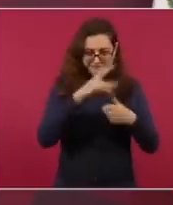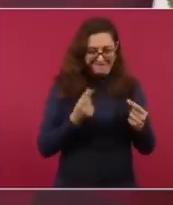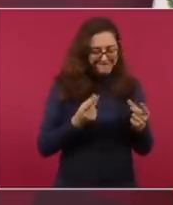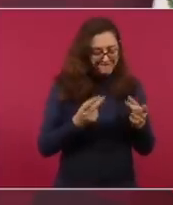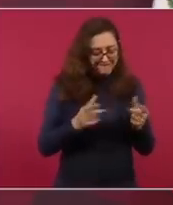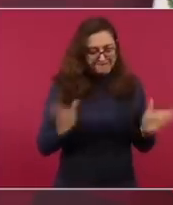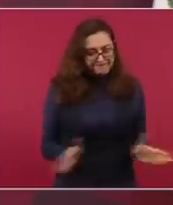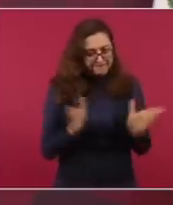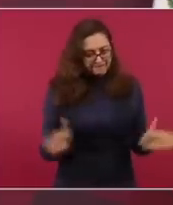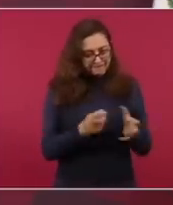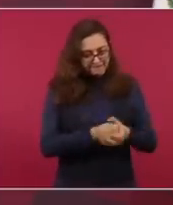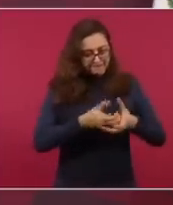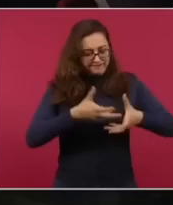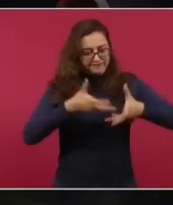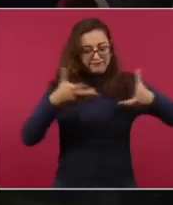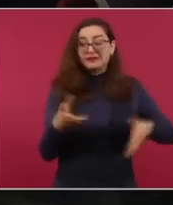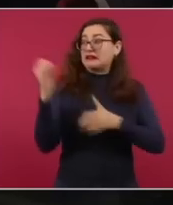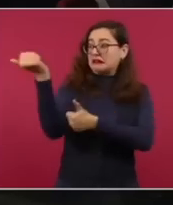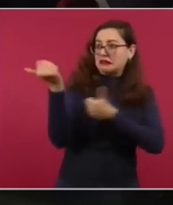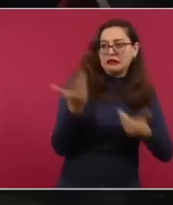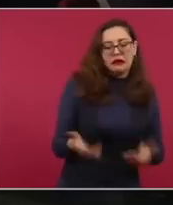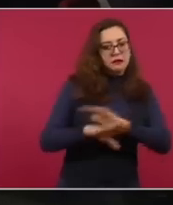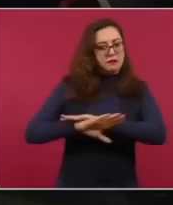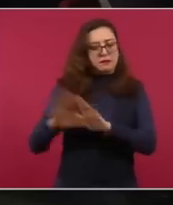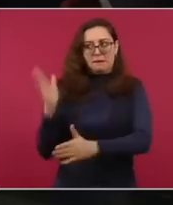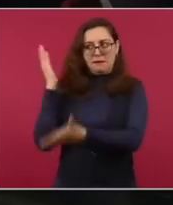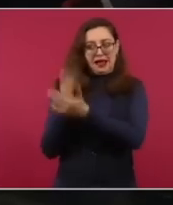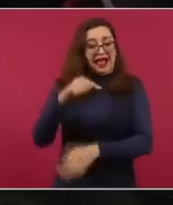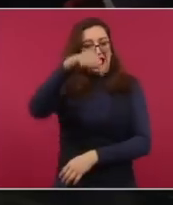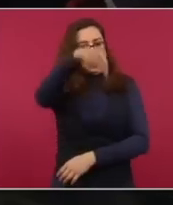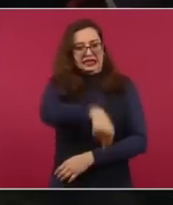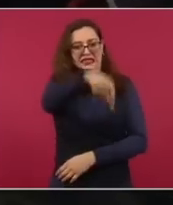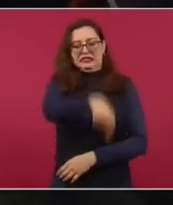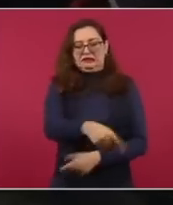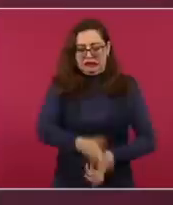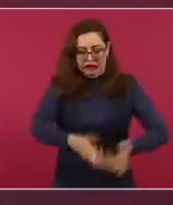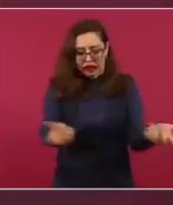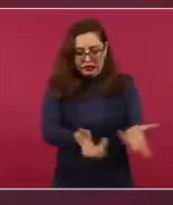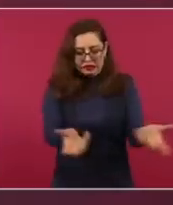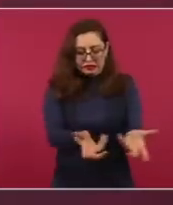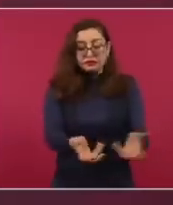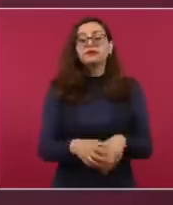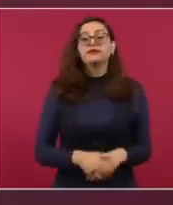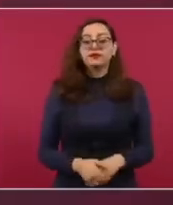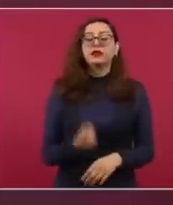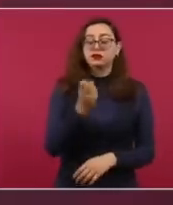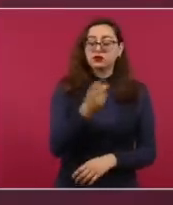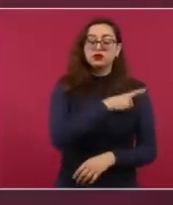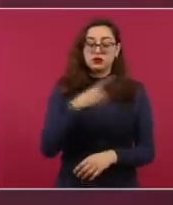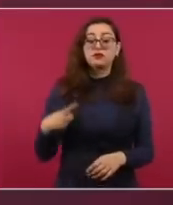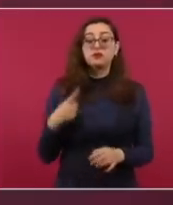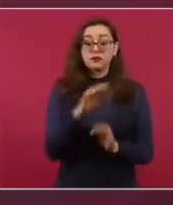Es un trabajo enorme el que tenemos por delante, pero habiendo la voluntad y la instrucción, tenemos que llevarlo a cabo. Para México